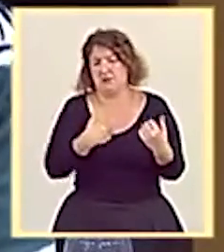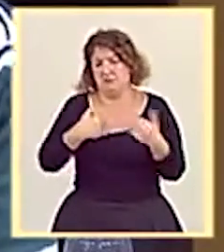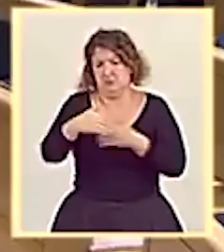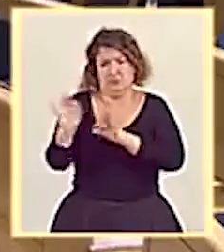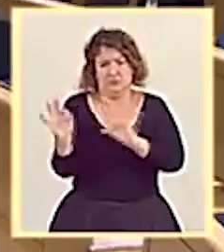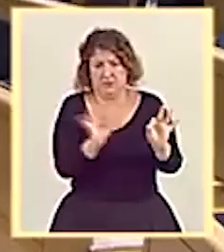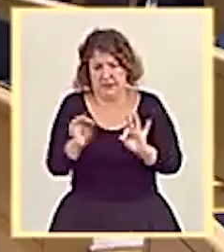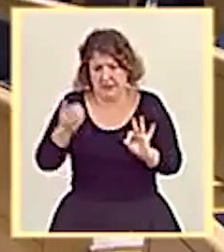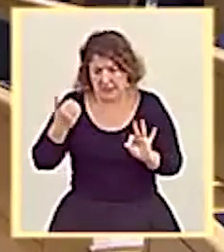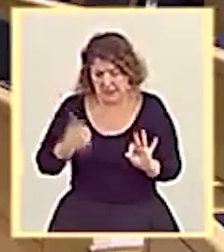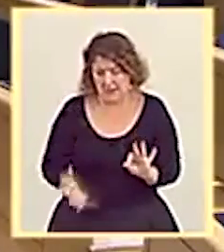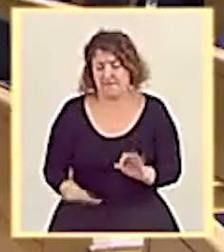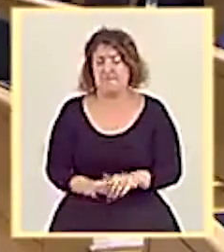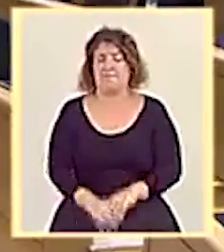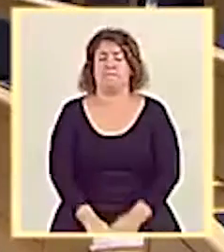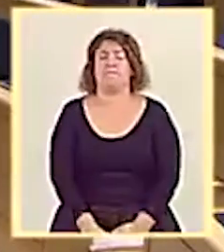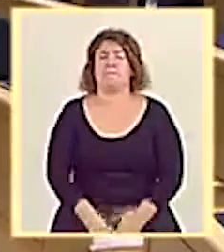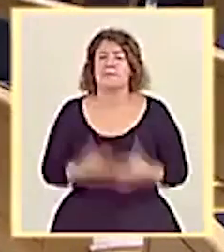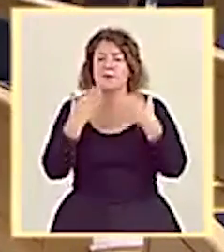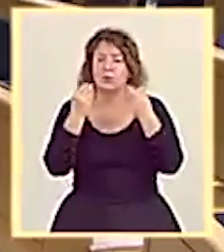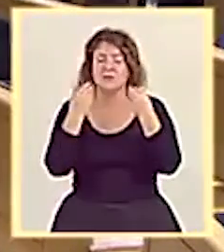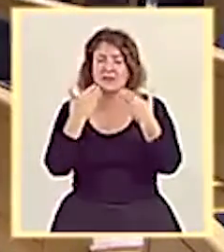Gracias, señor Ministro de Sanidad.